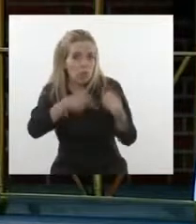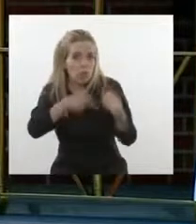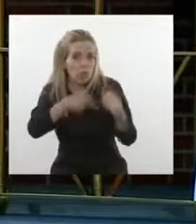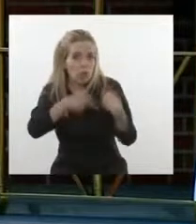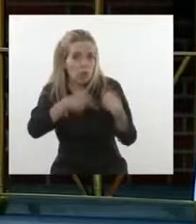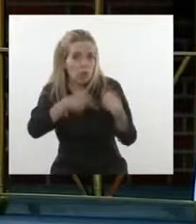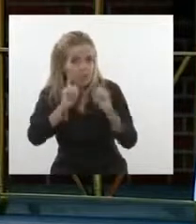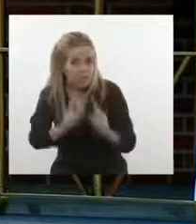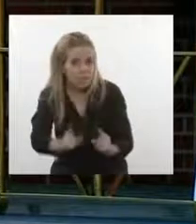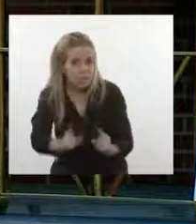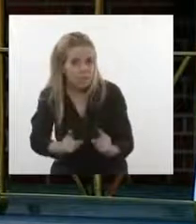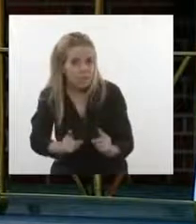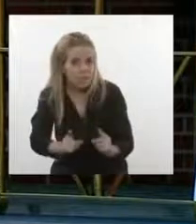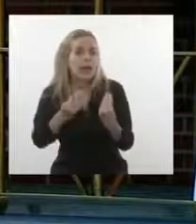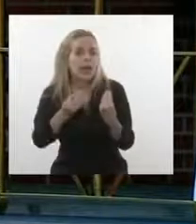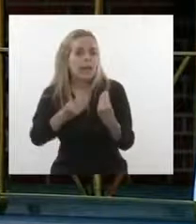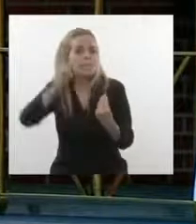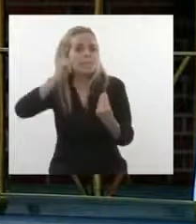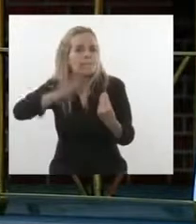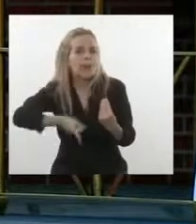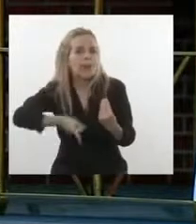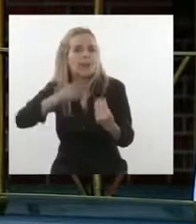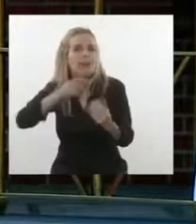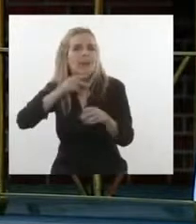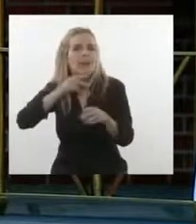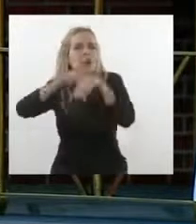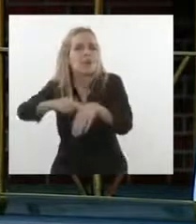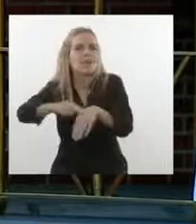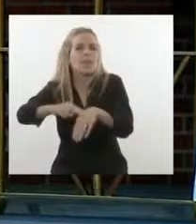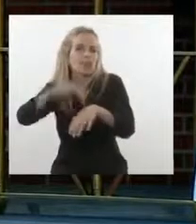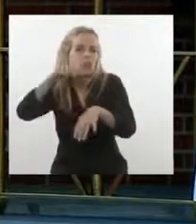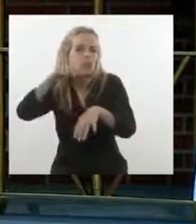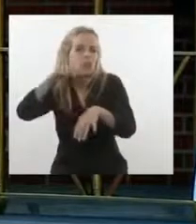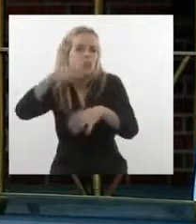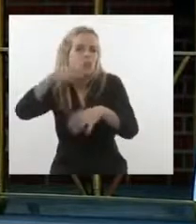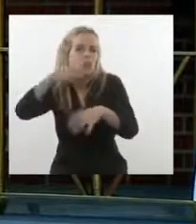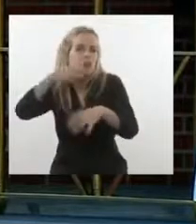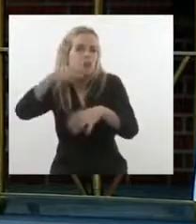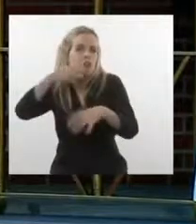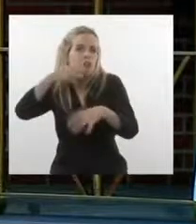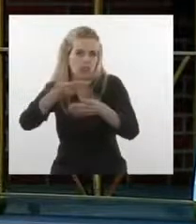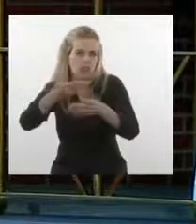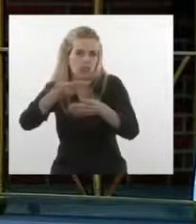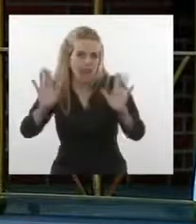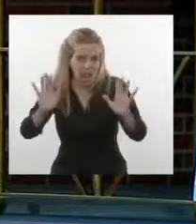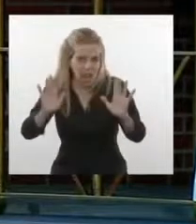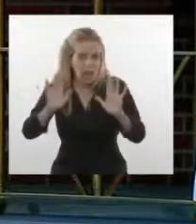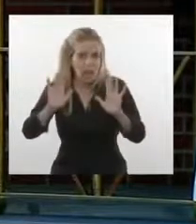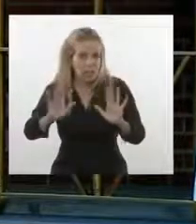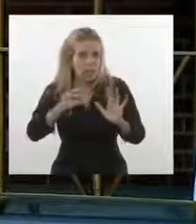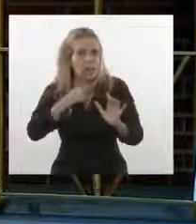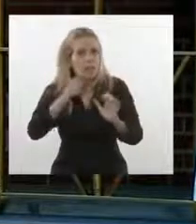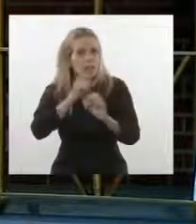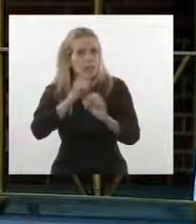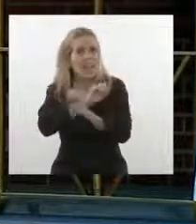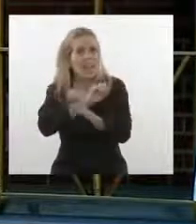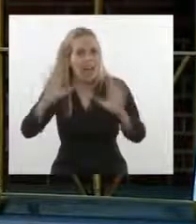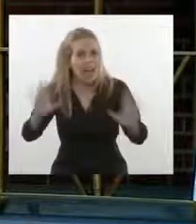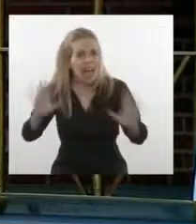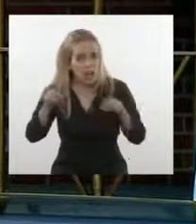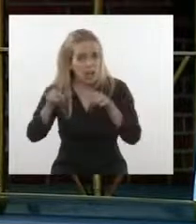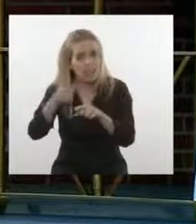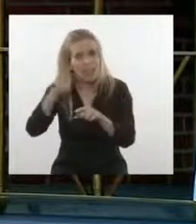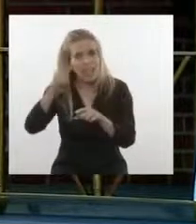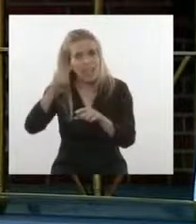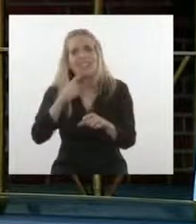las instrucciones, las recomendaciones de las autoridades sanitarias. Por tanto, quiero ser claro. El estado de alarma es